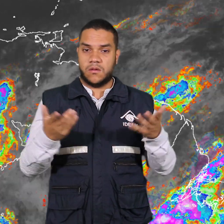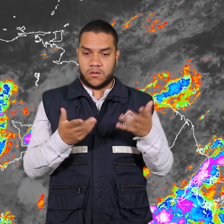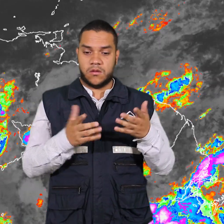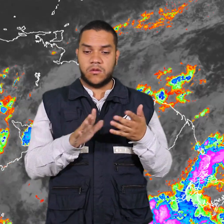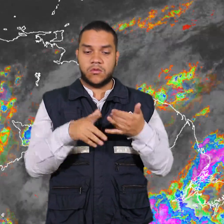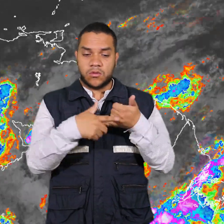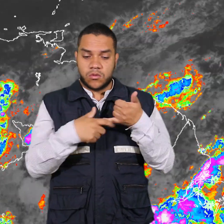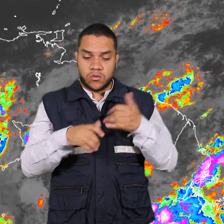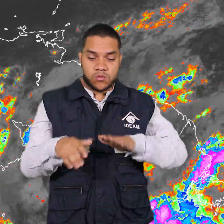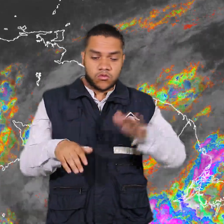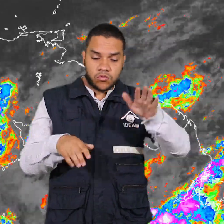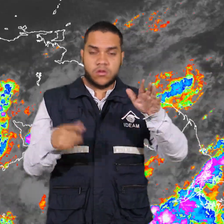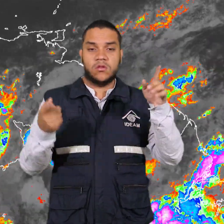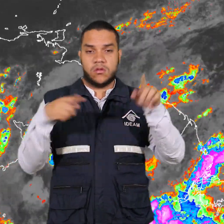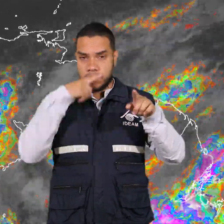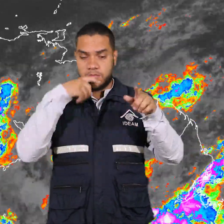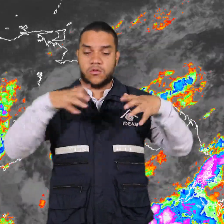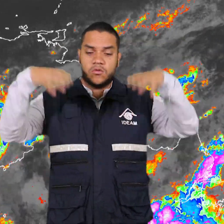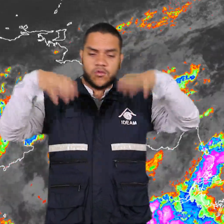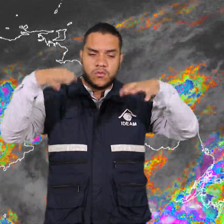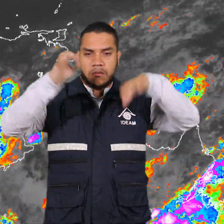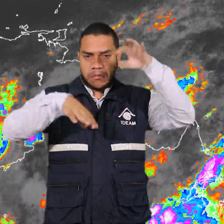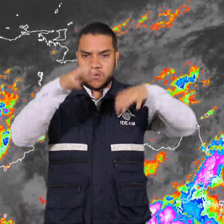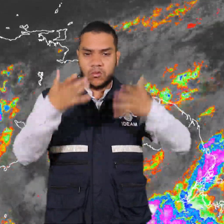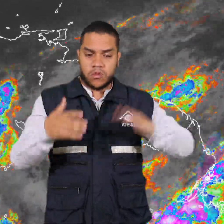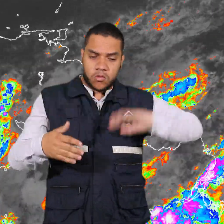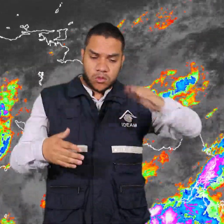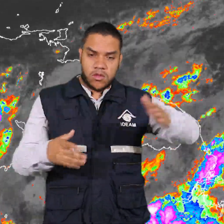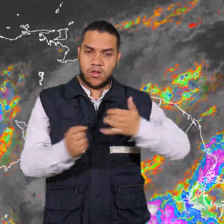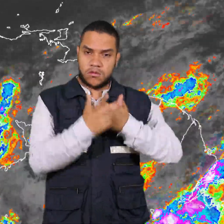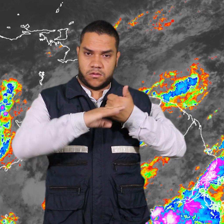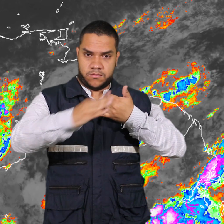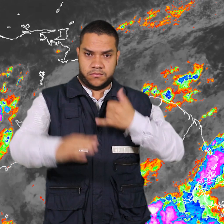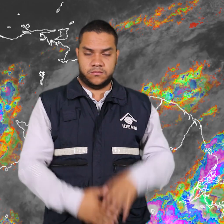amazónico y o business dispersas en las zonas de montaña de la región andina